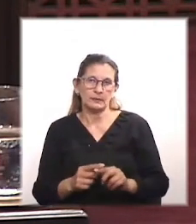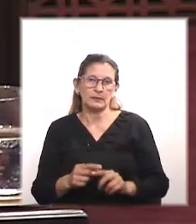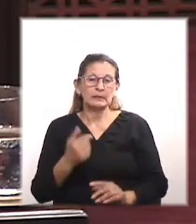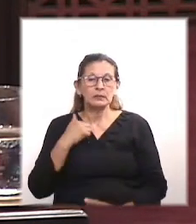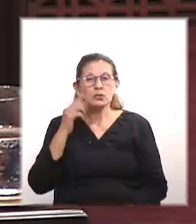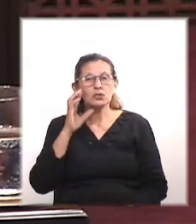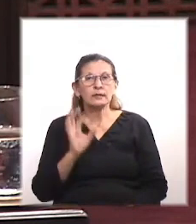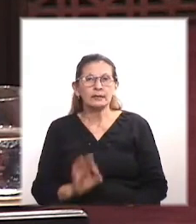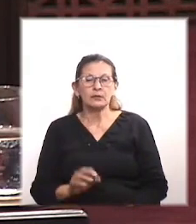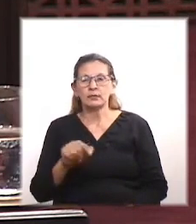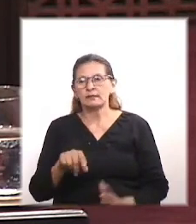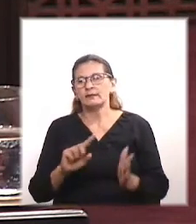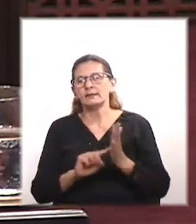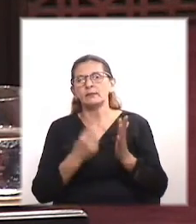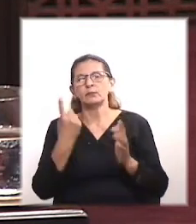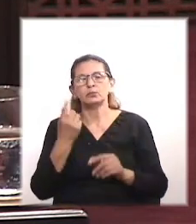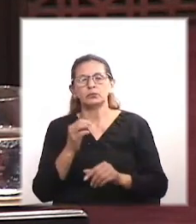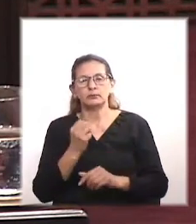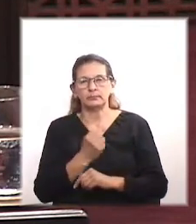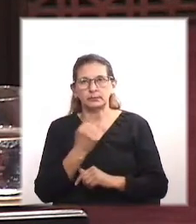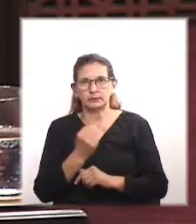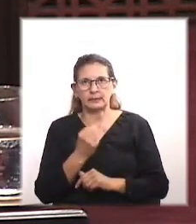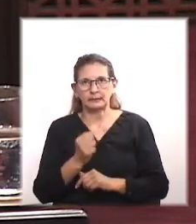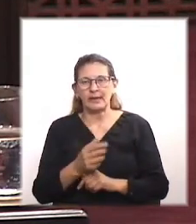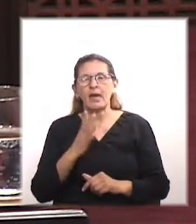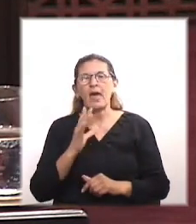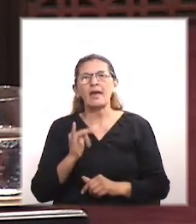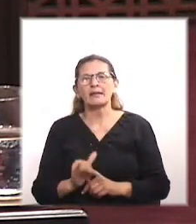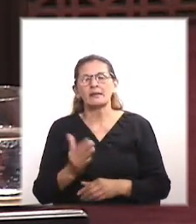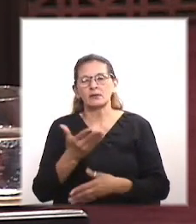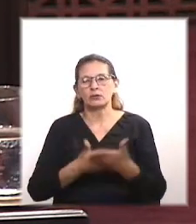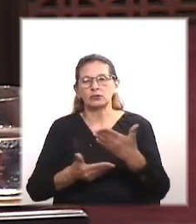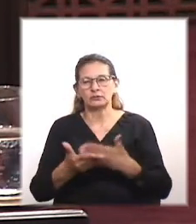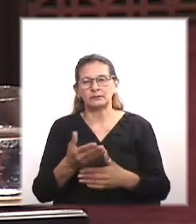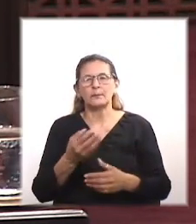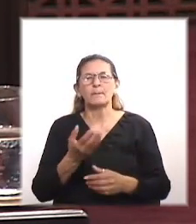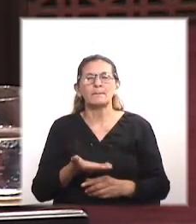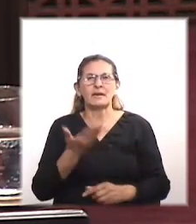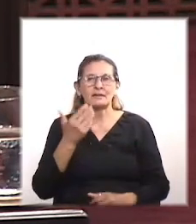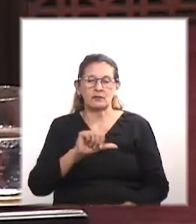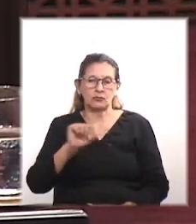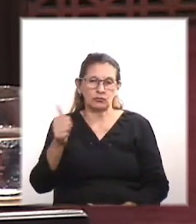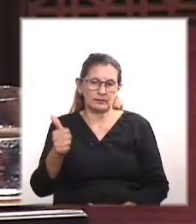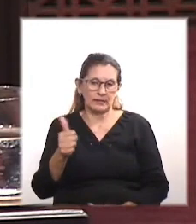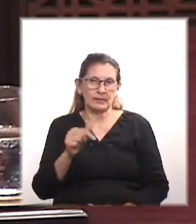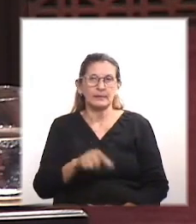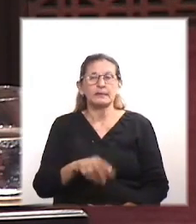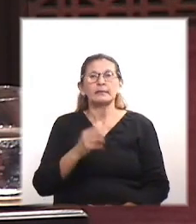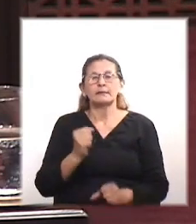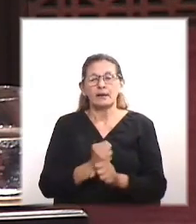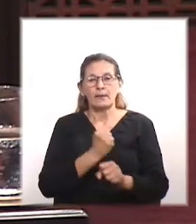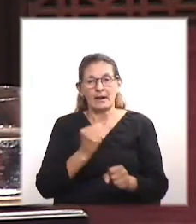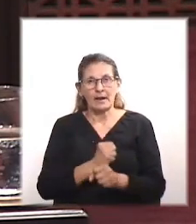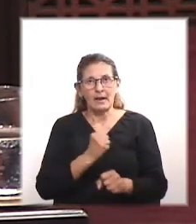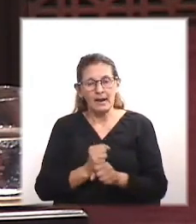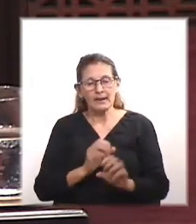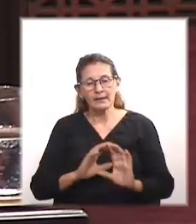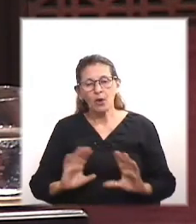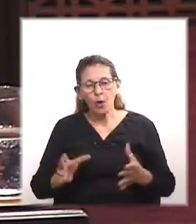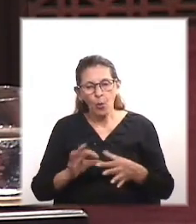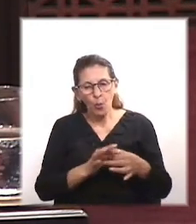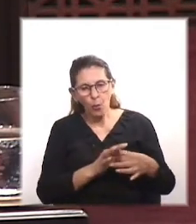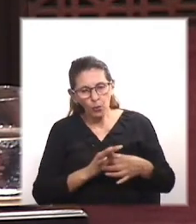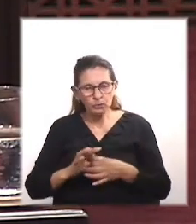Creo que esto es el puntapié inicial. Hay que conquistar muchísimo más. Y para conquistar eso lo que tenemos que hacer es trabajar en bloque, trabajar en